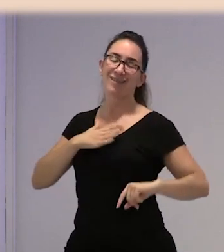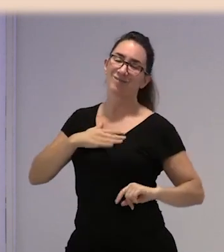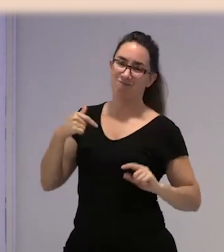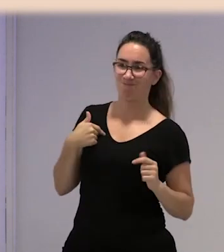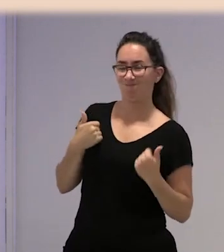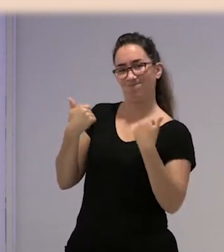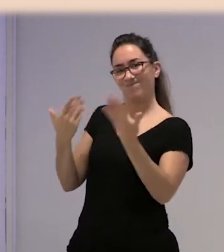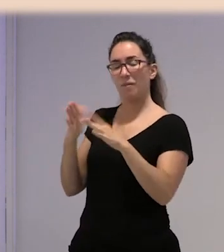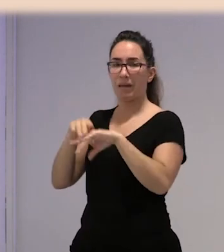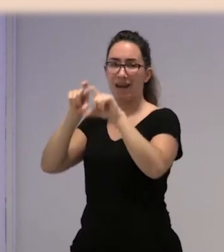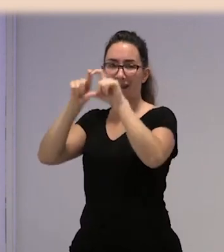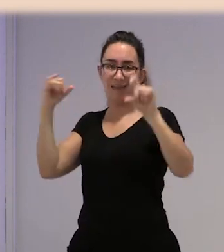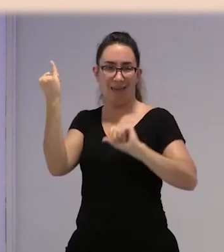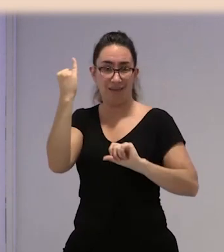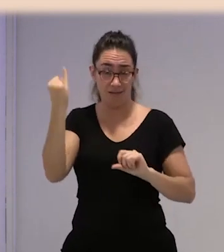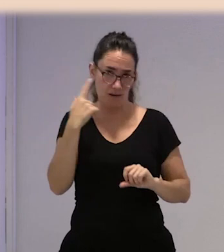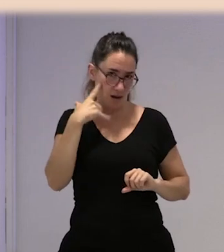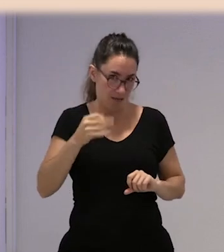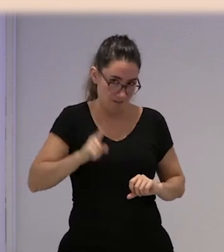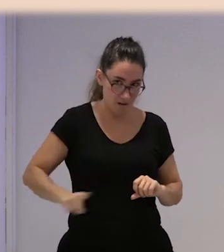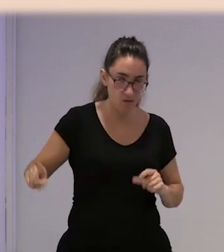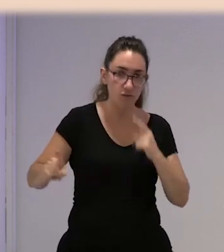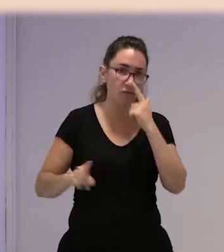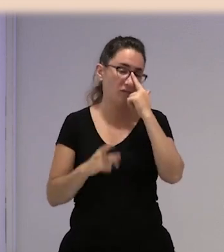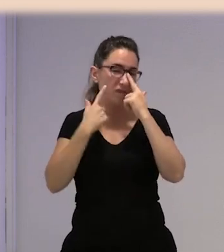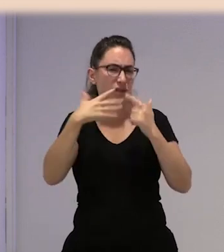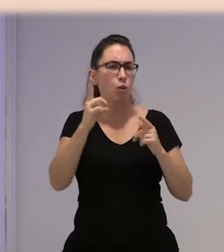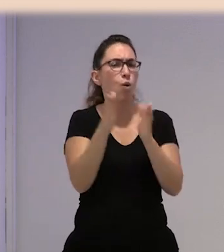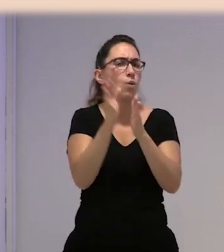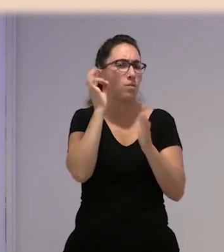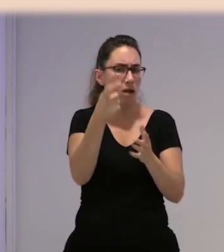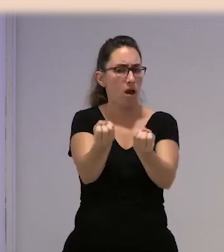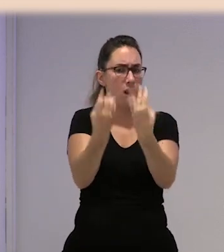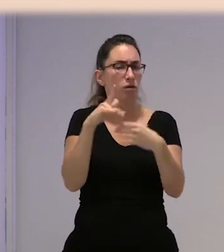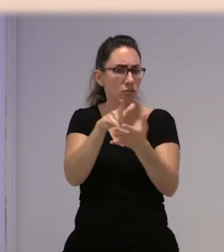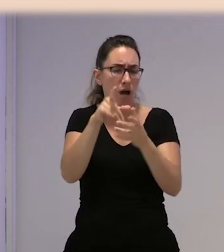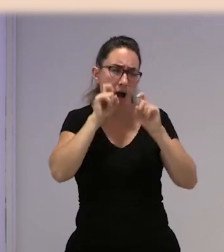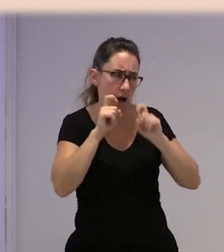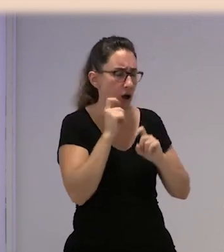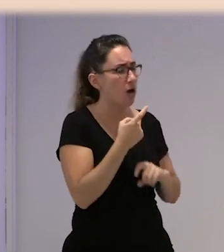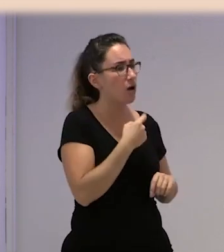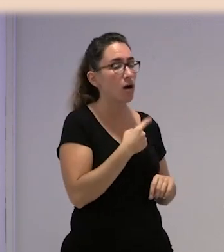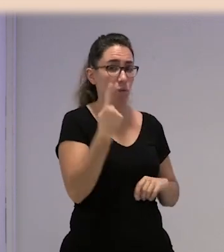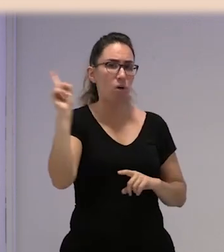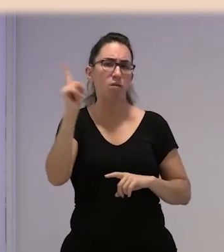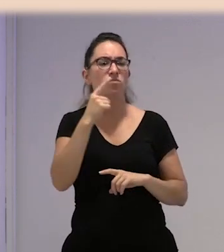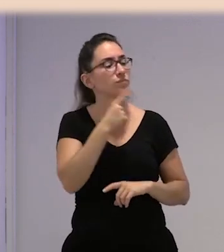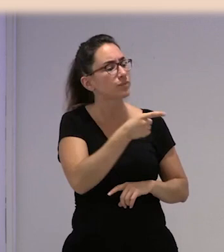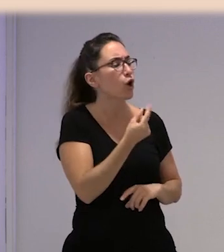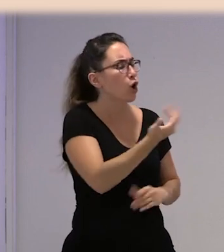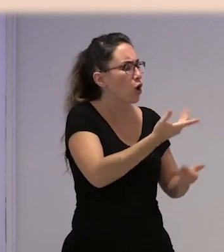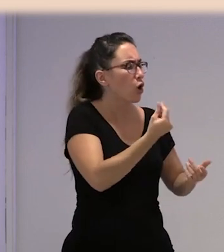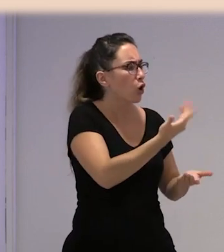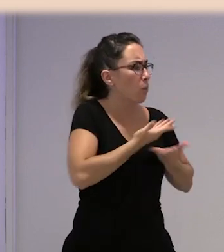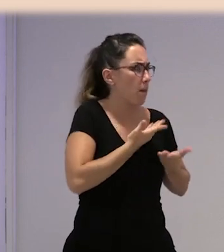es la que ha hecho la comida. Es cosa que, de hecho, conozco una compañera que llorando me contó que le dijo, compranme unos pendientes, una